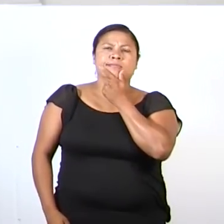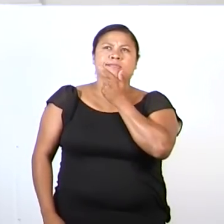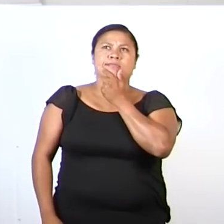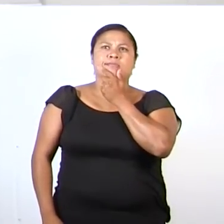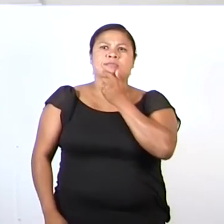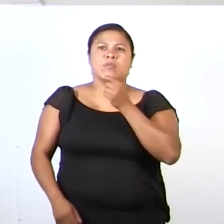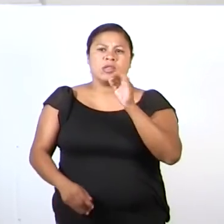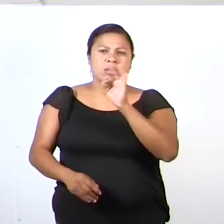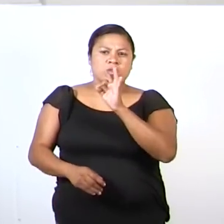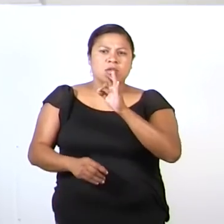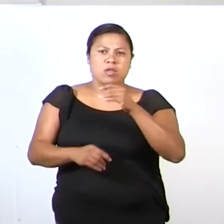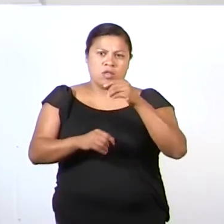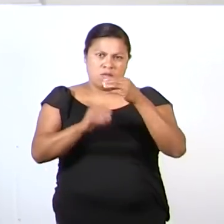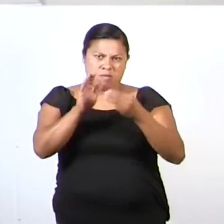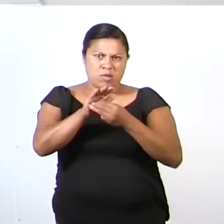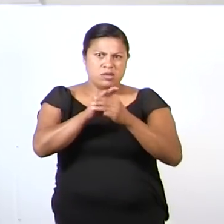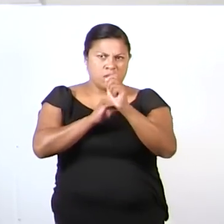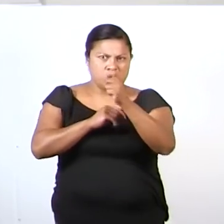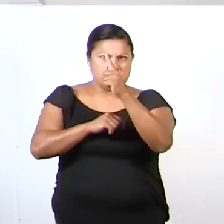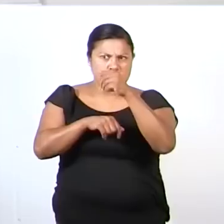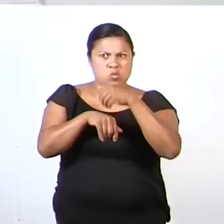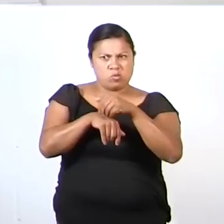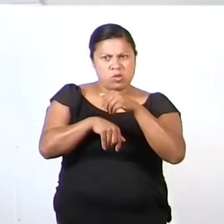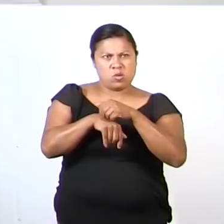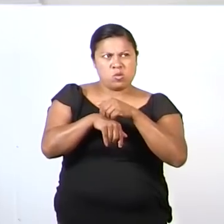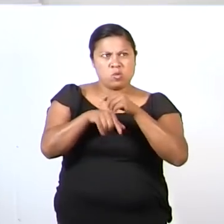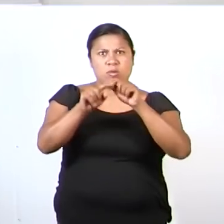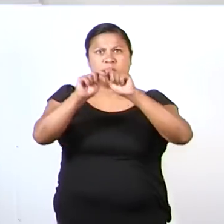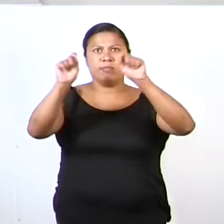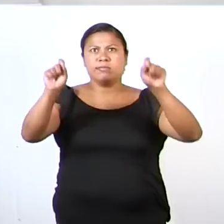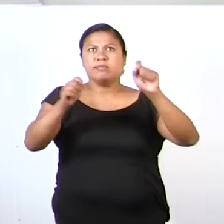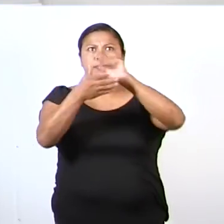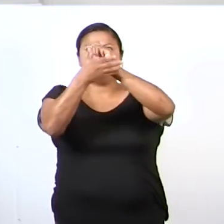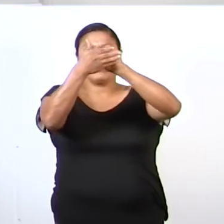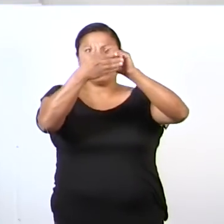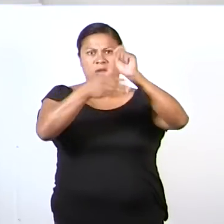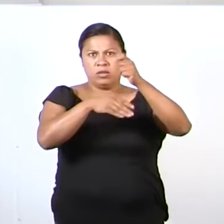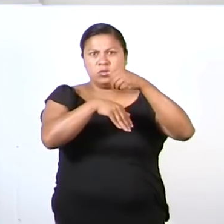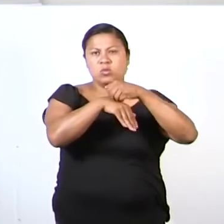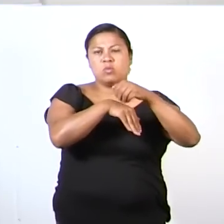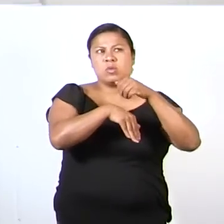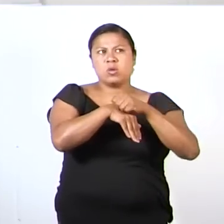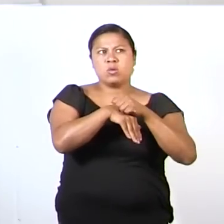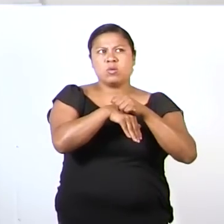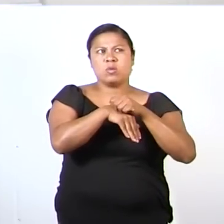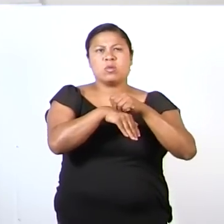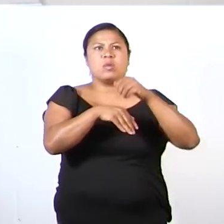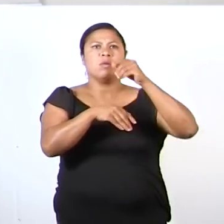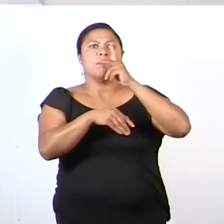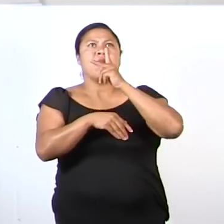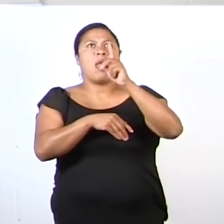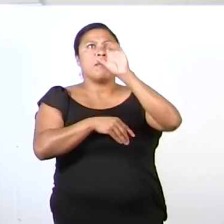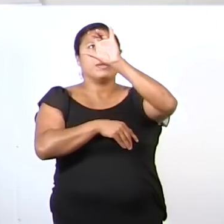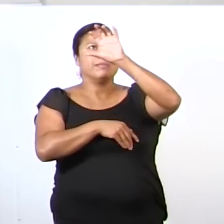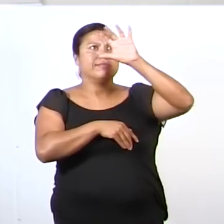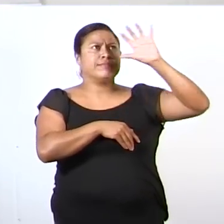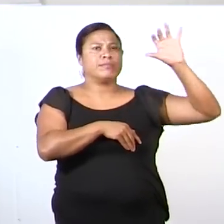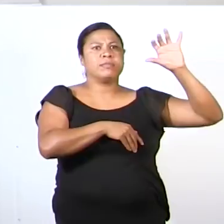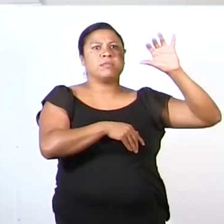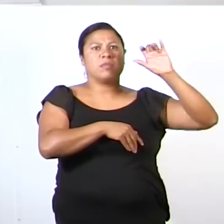¿la mesa será un número? ¿El pizarrán será un número? ¿Las letras que están ahí